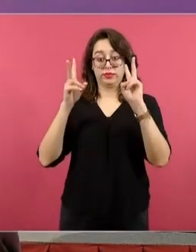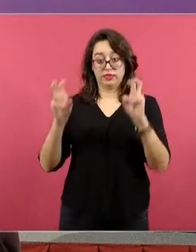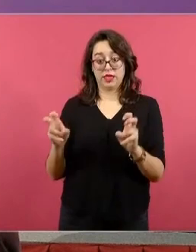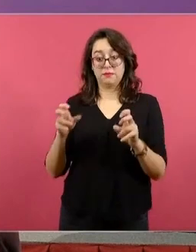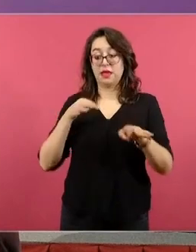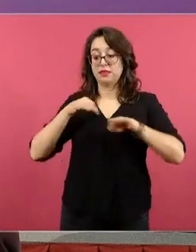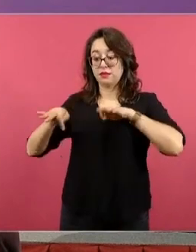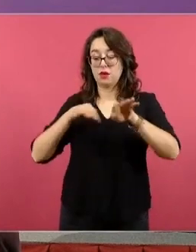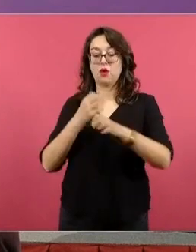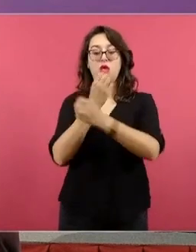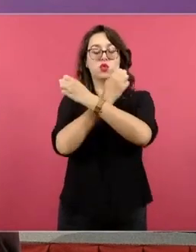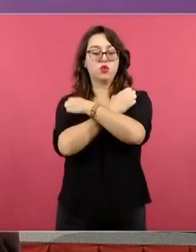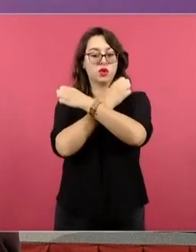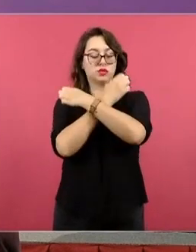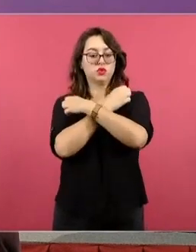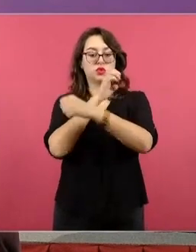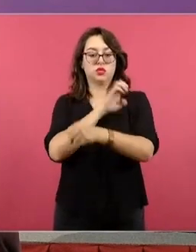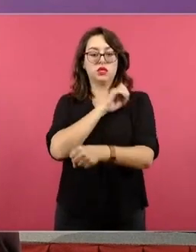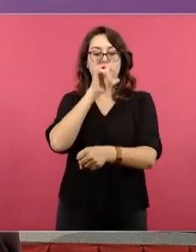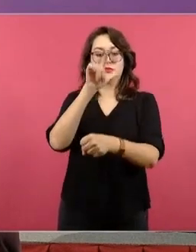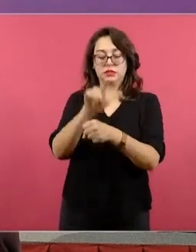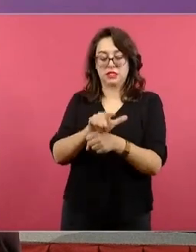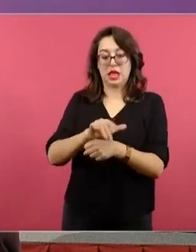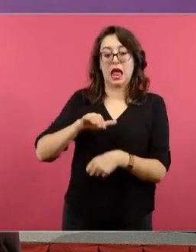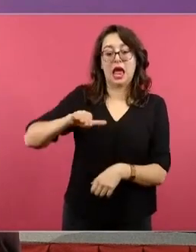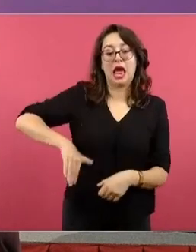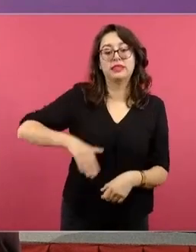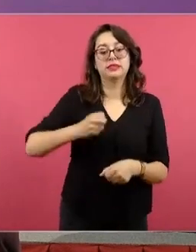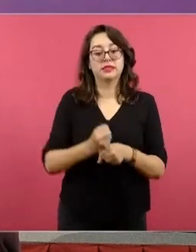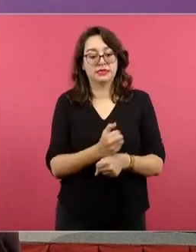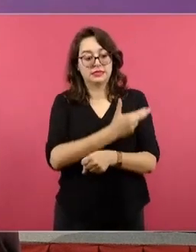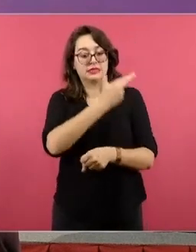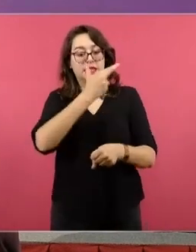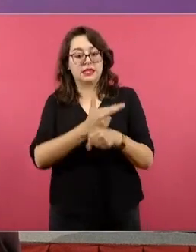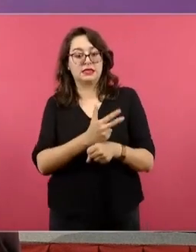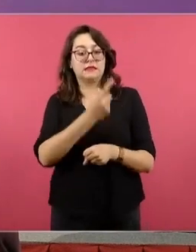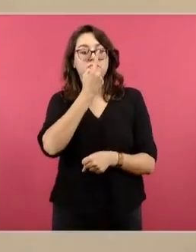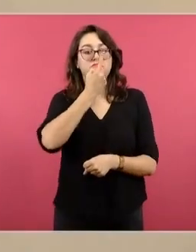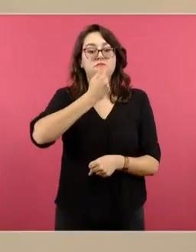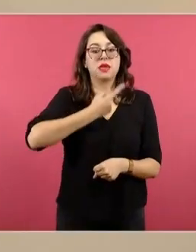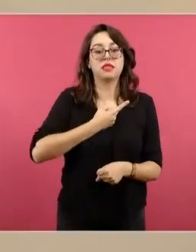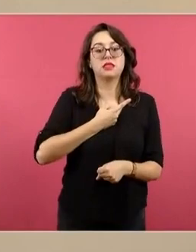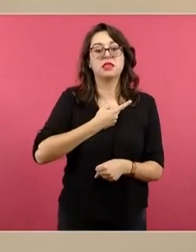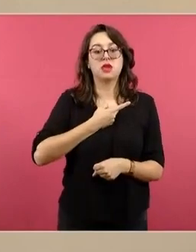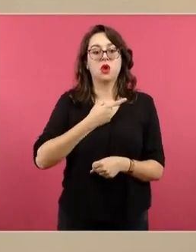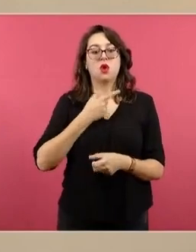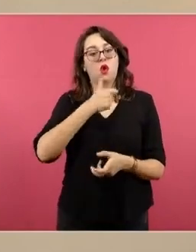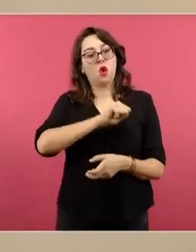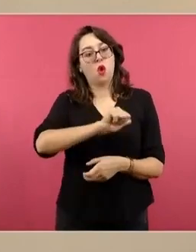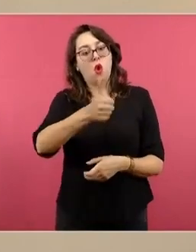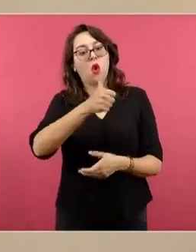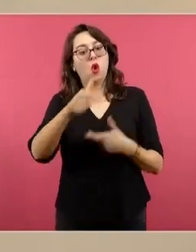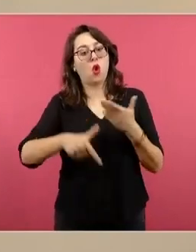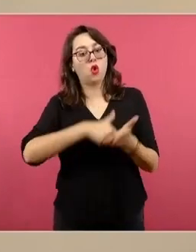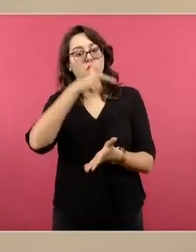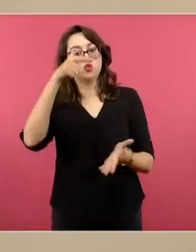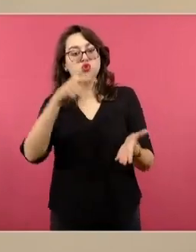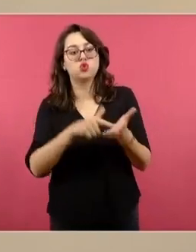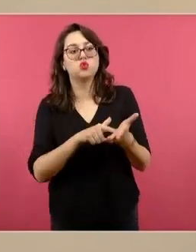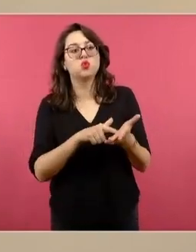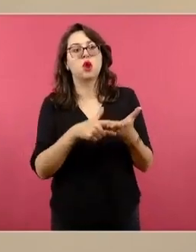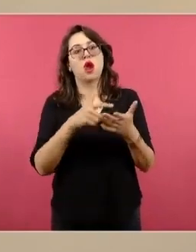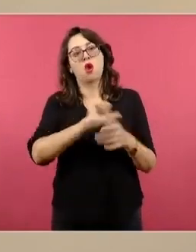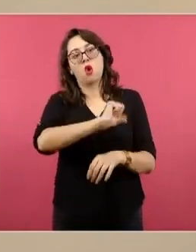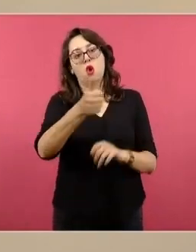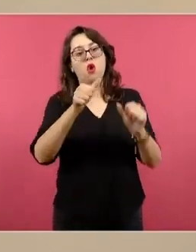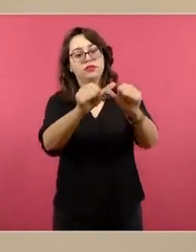Efectivamente, la Secretaría de Educación mencionó otro lugar, otro espacio en donde estaba, pero los maestros somos errantes y